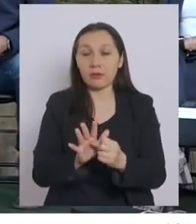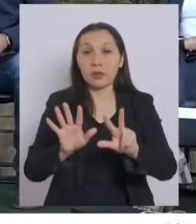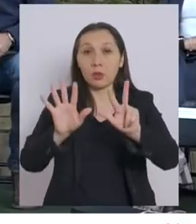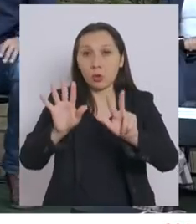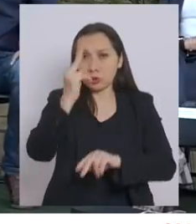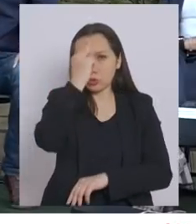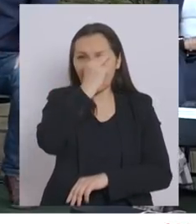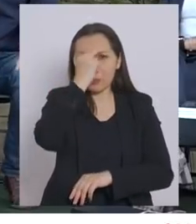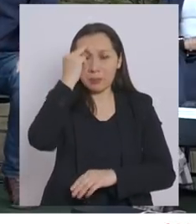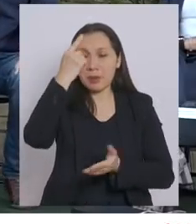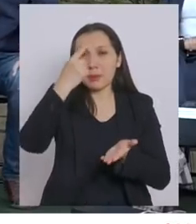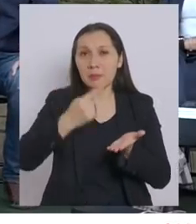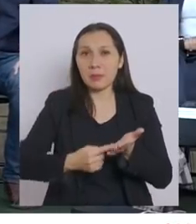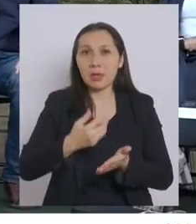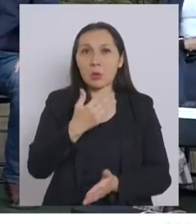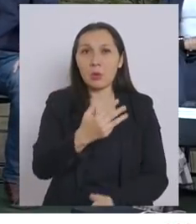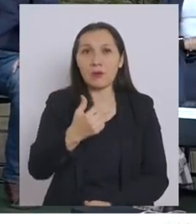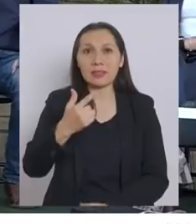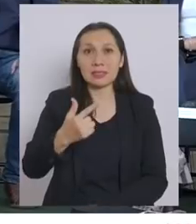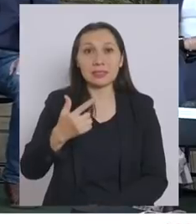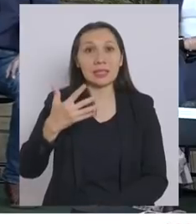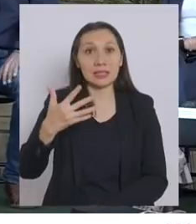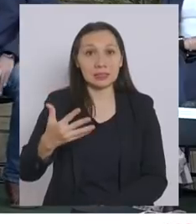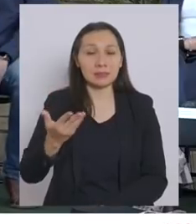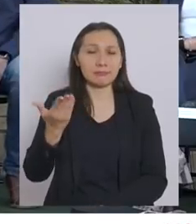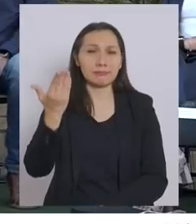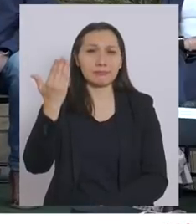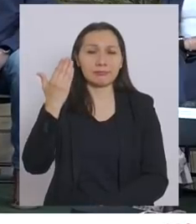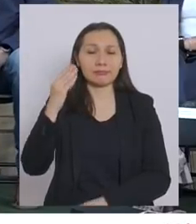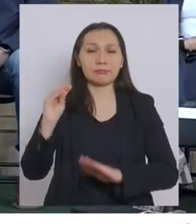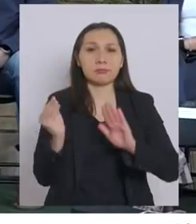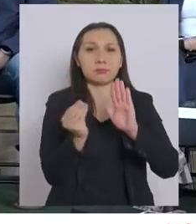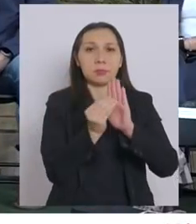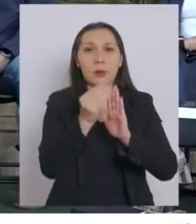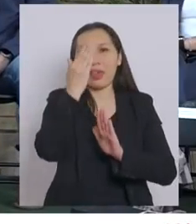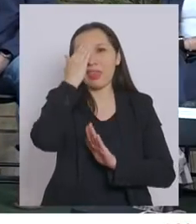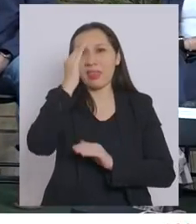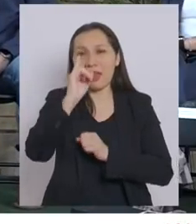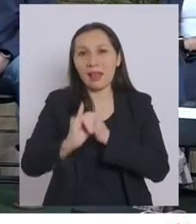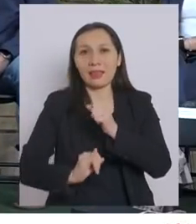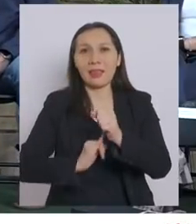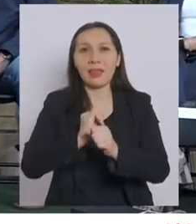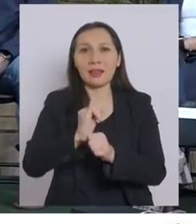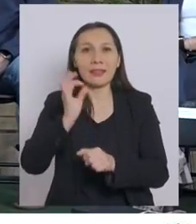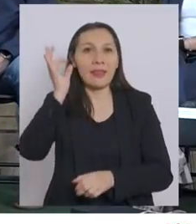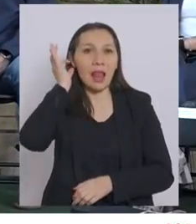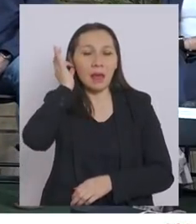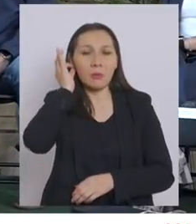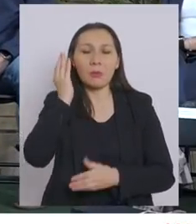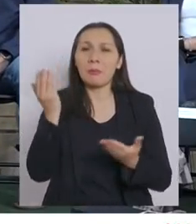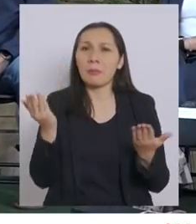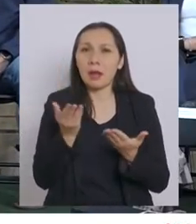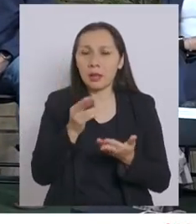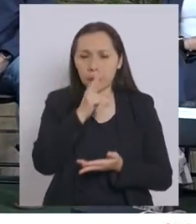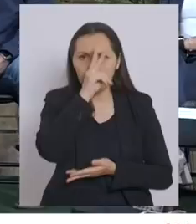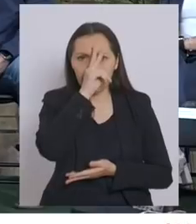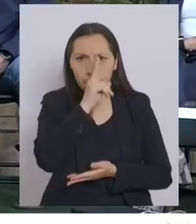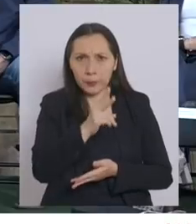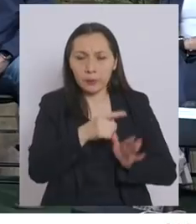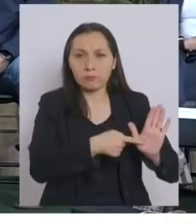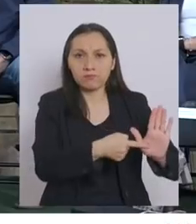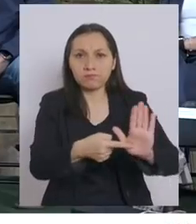8 de marzo de 1975 fue establecido como el Día Internacional de la Mujer, para reconocer,